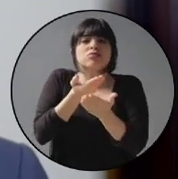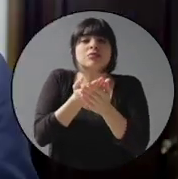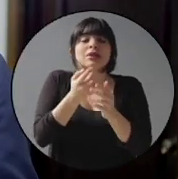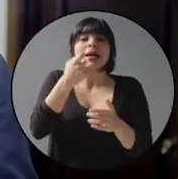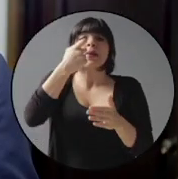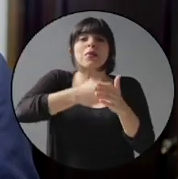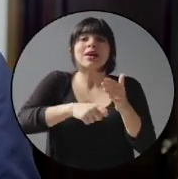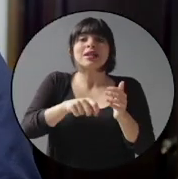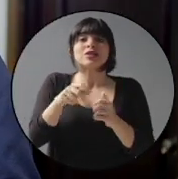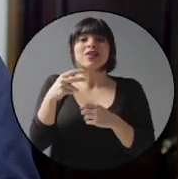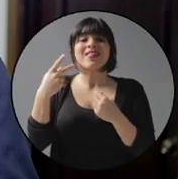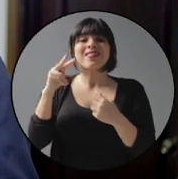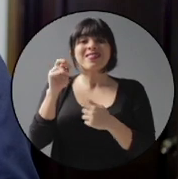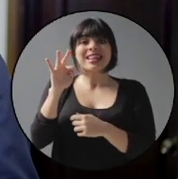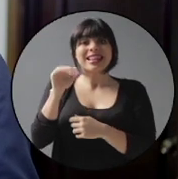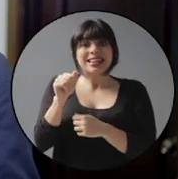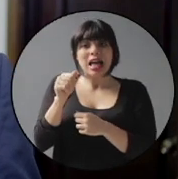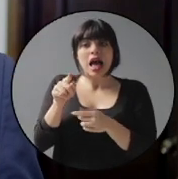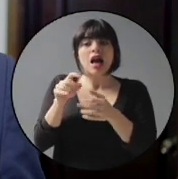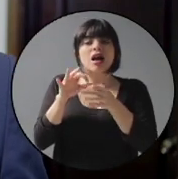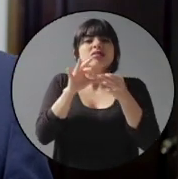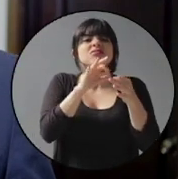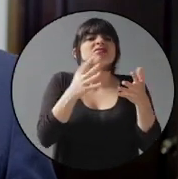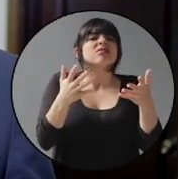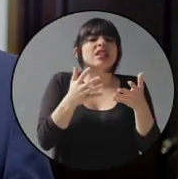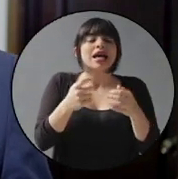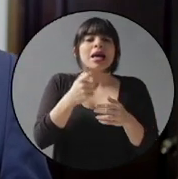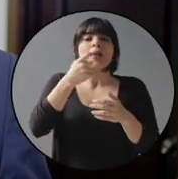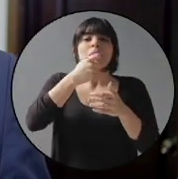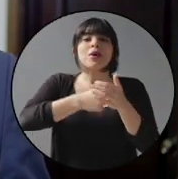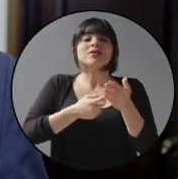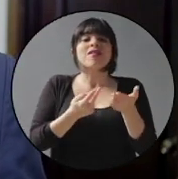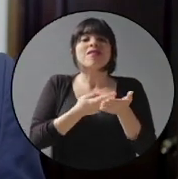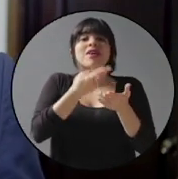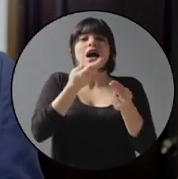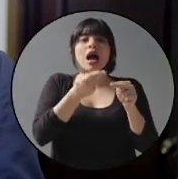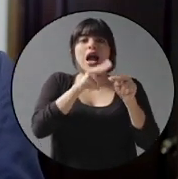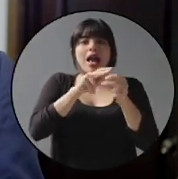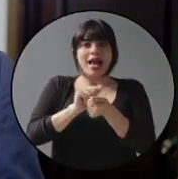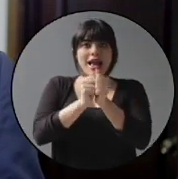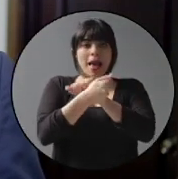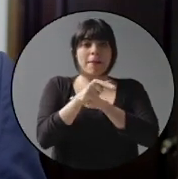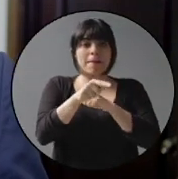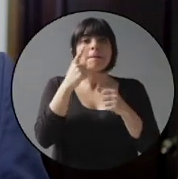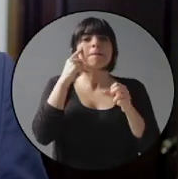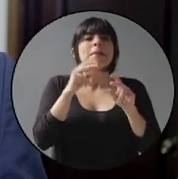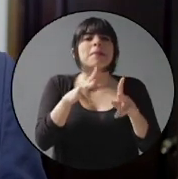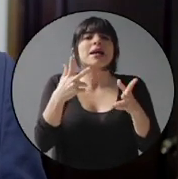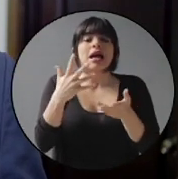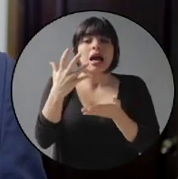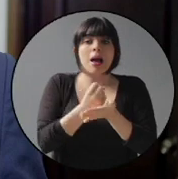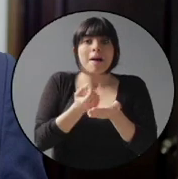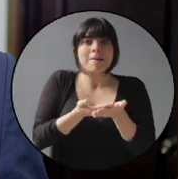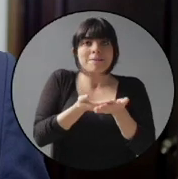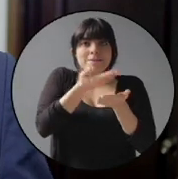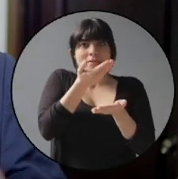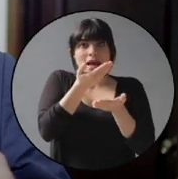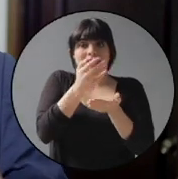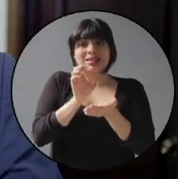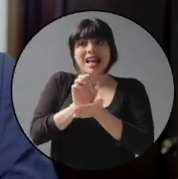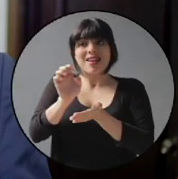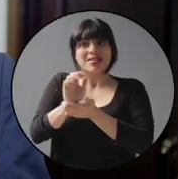transformar el impuesto de ventas en un impuesto al valor agregado, el IVA, que permite aumentar la recaudación,